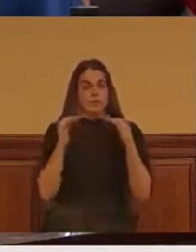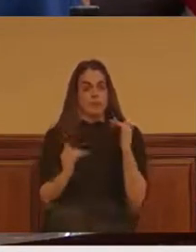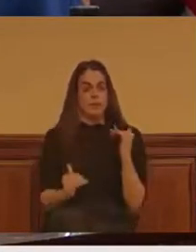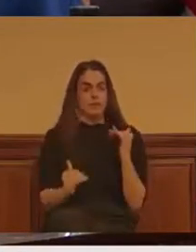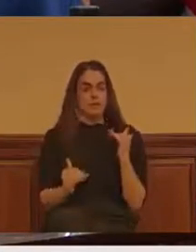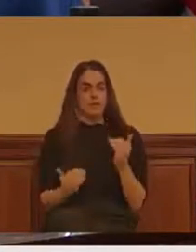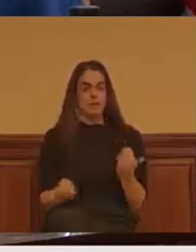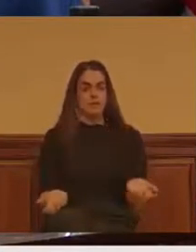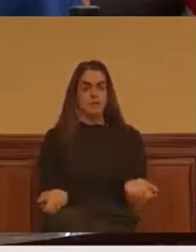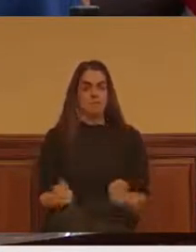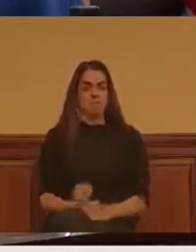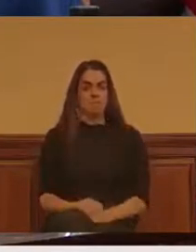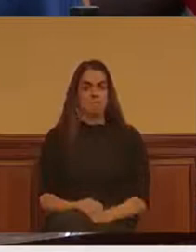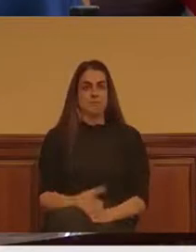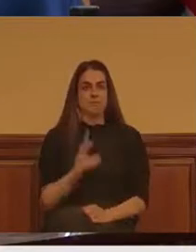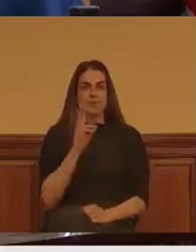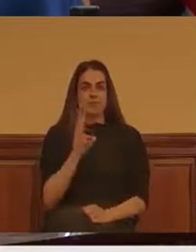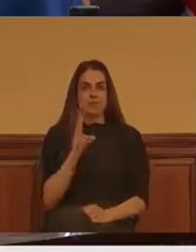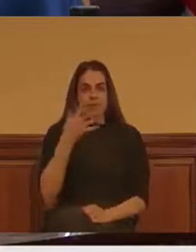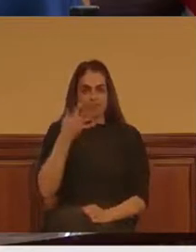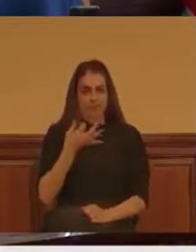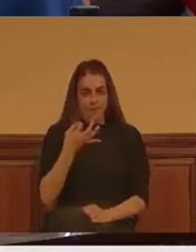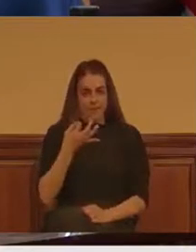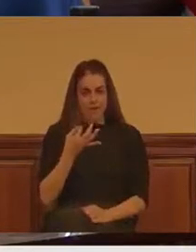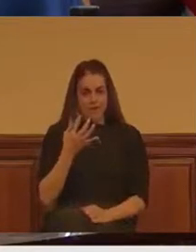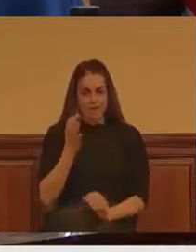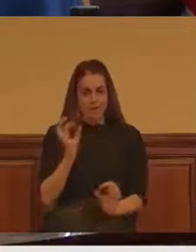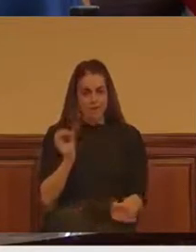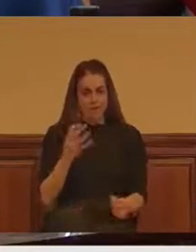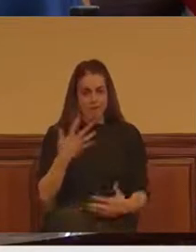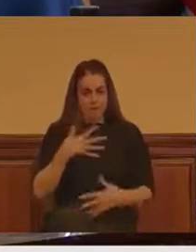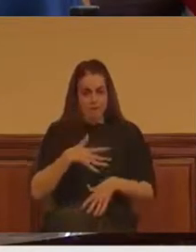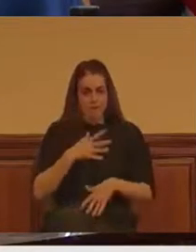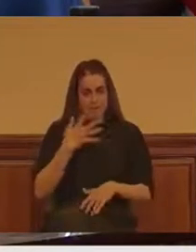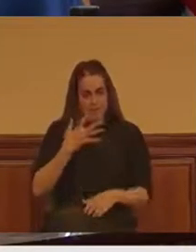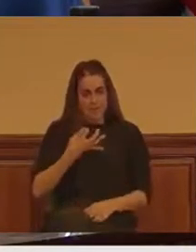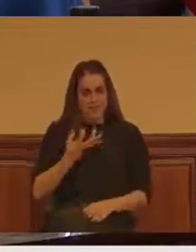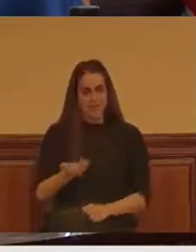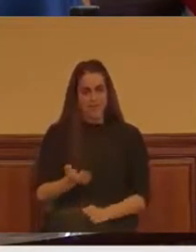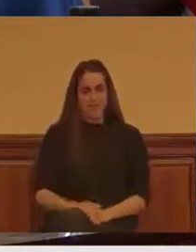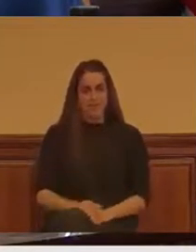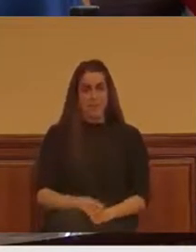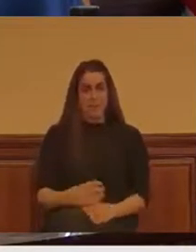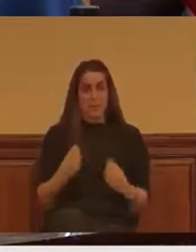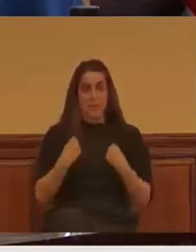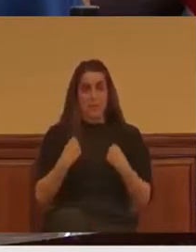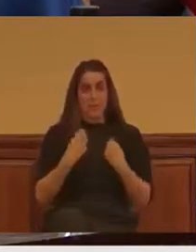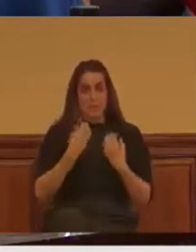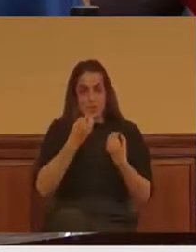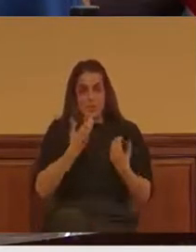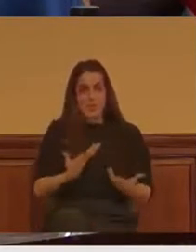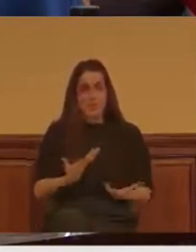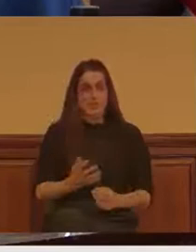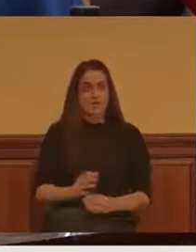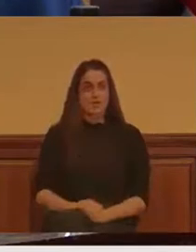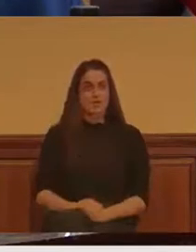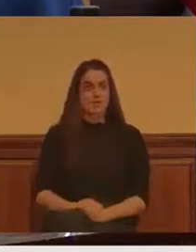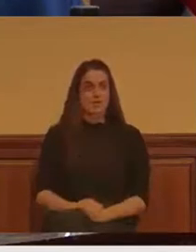Porque es que la veo que se lo cree. O sea, es que lo vive. O sea, no está